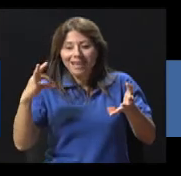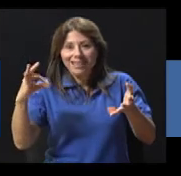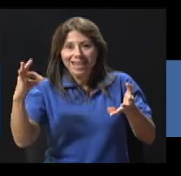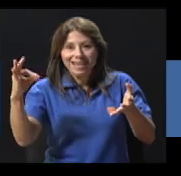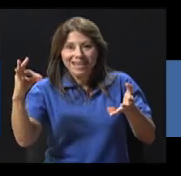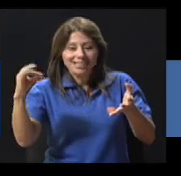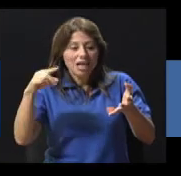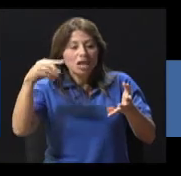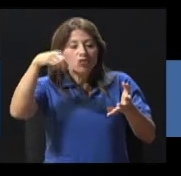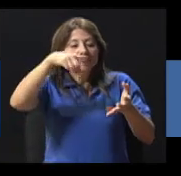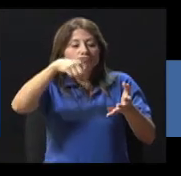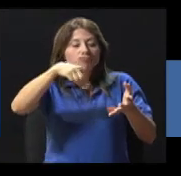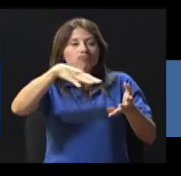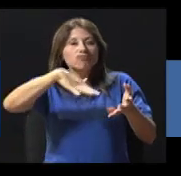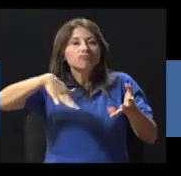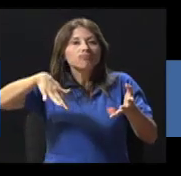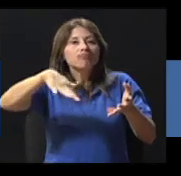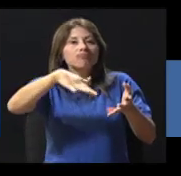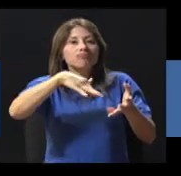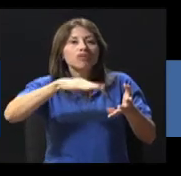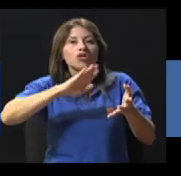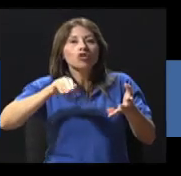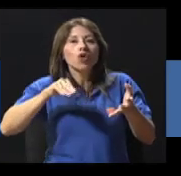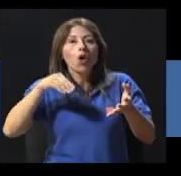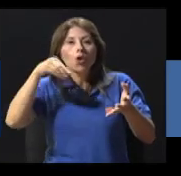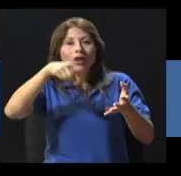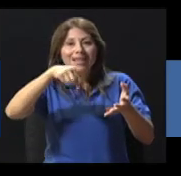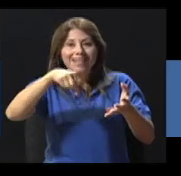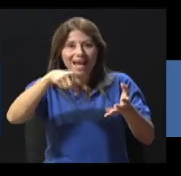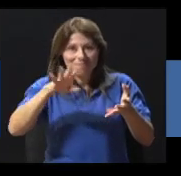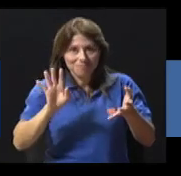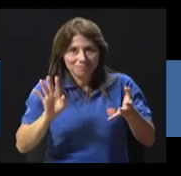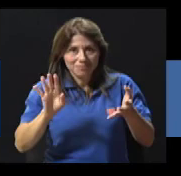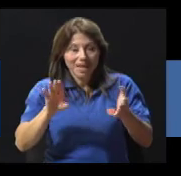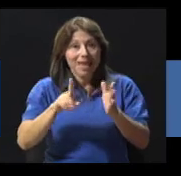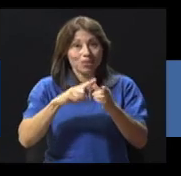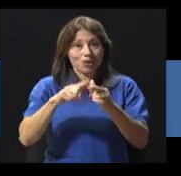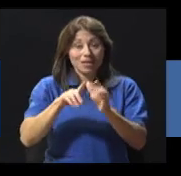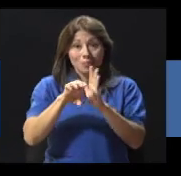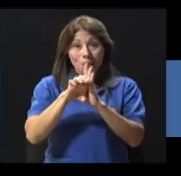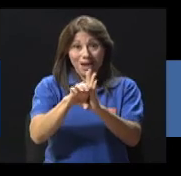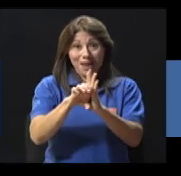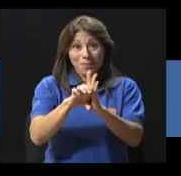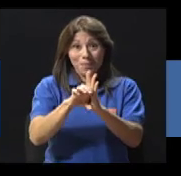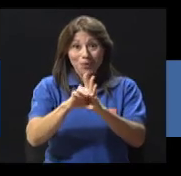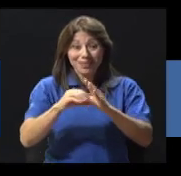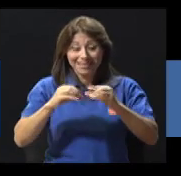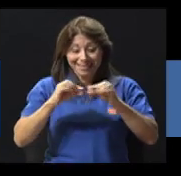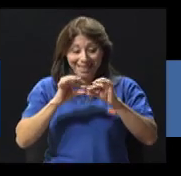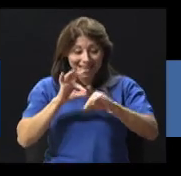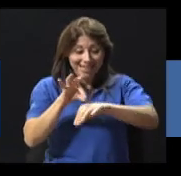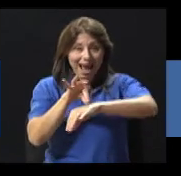contenido entre esas arterias. Entonces, por ejemplo, si las arterias están más cerradas eso aumenta la presión arterial.